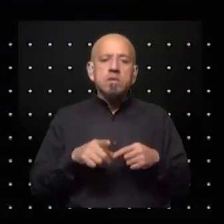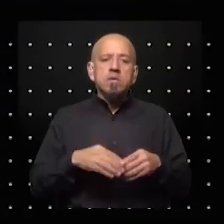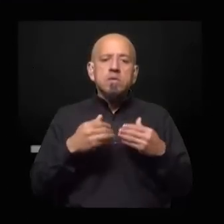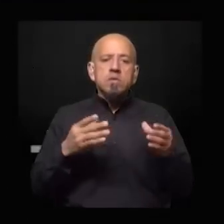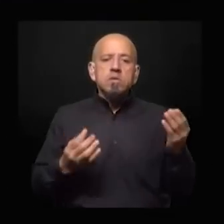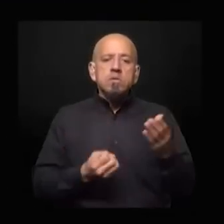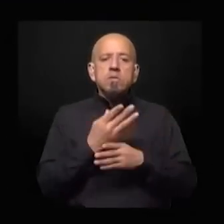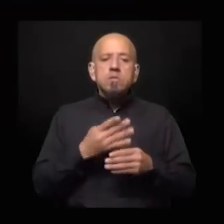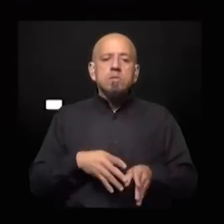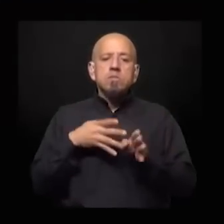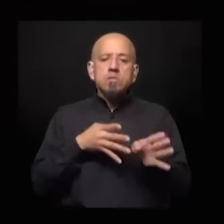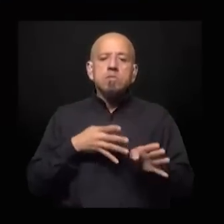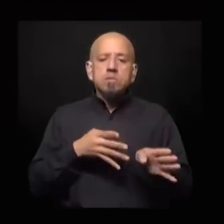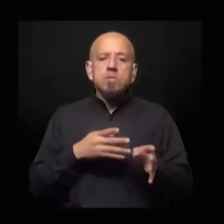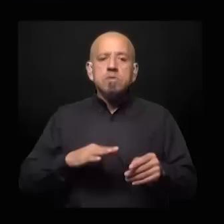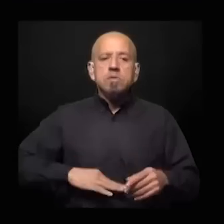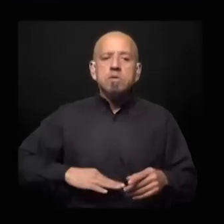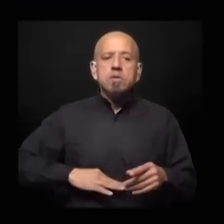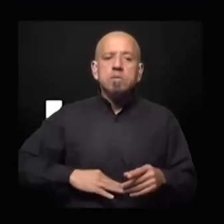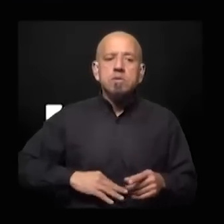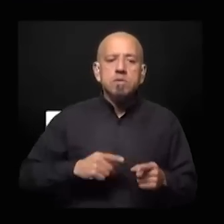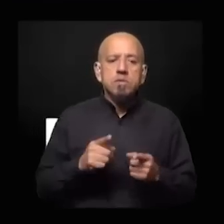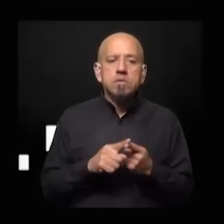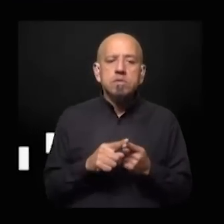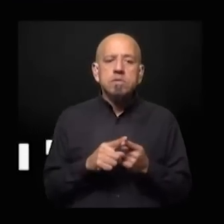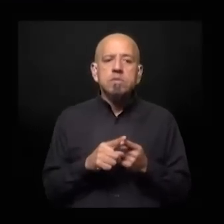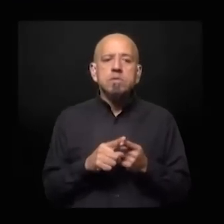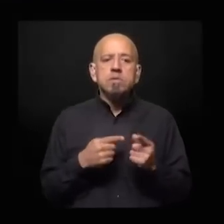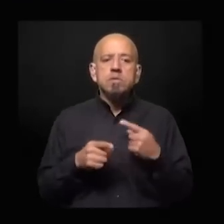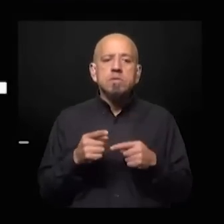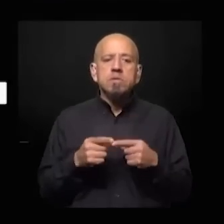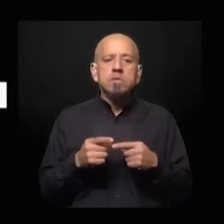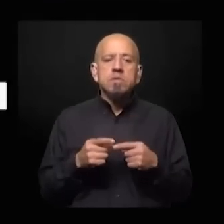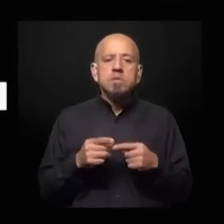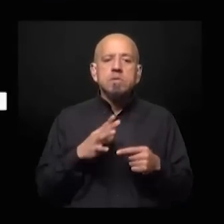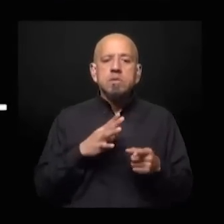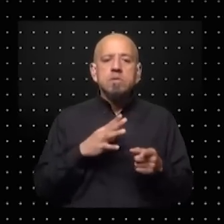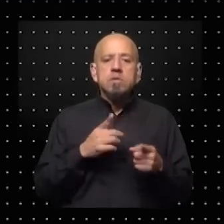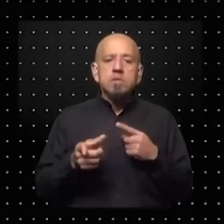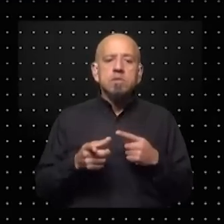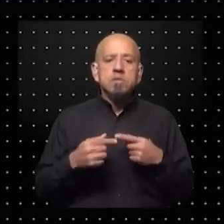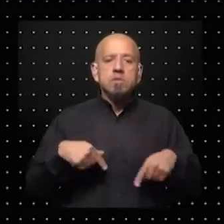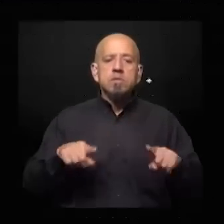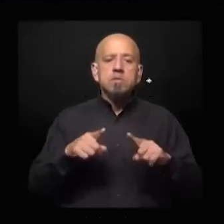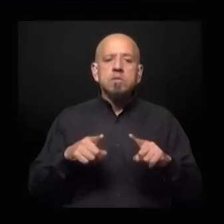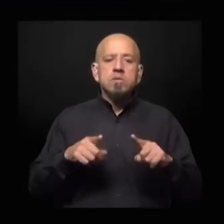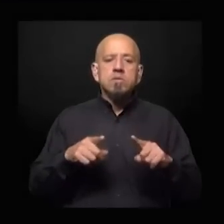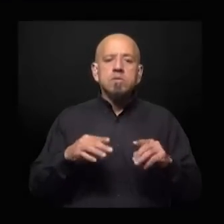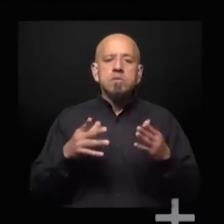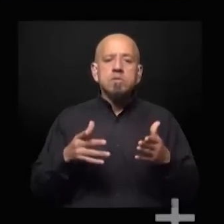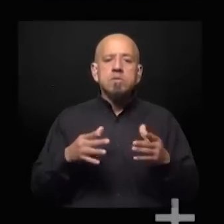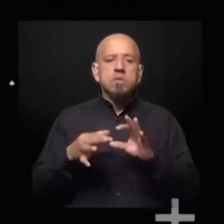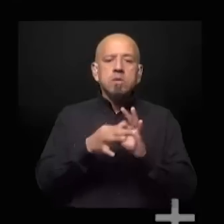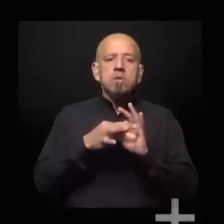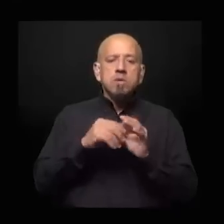guerras vinculadas al hambre, ¿no? De provocar movimientos y desplazamientos de personas que acaban afectando a su rival sistémico, que es la